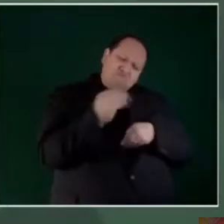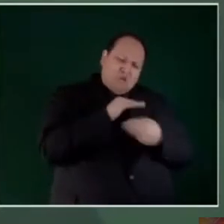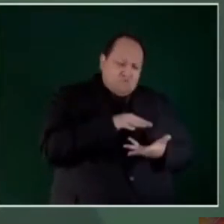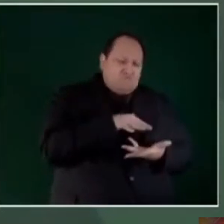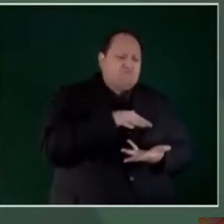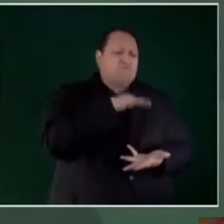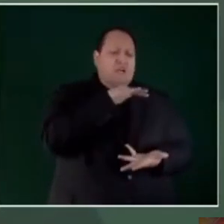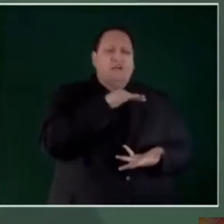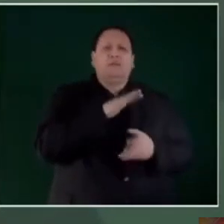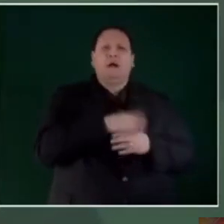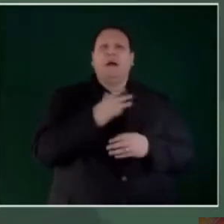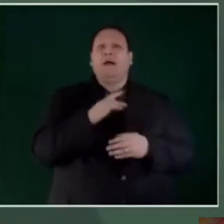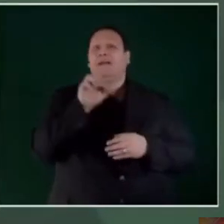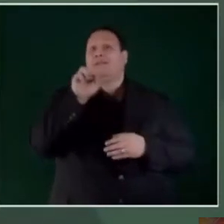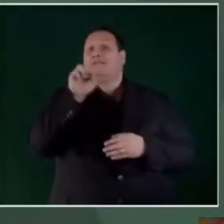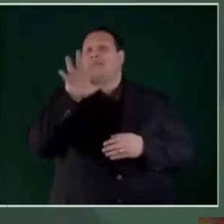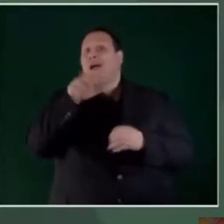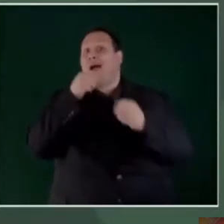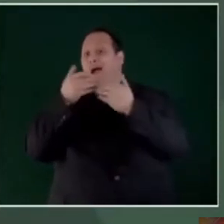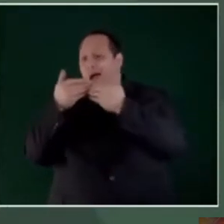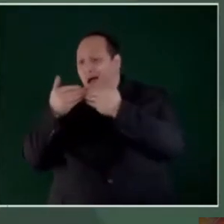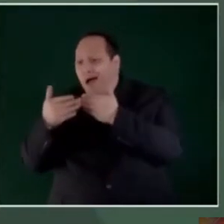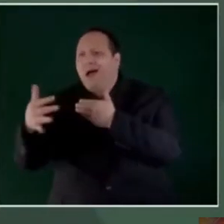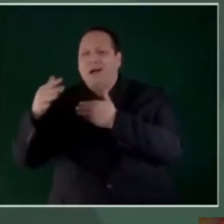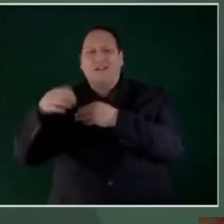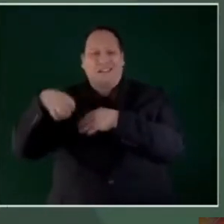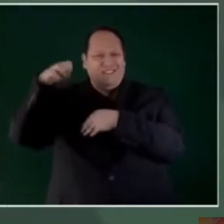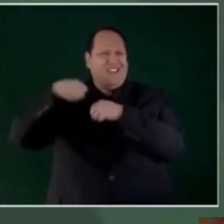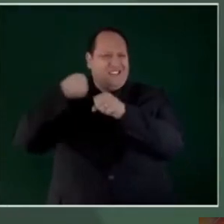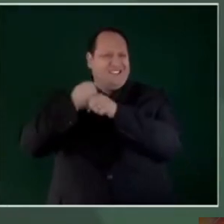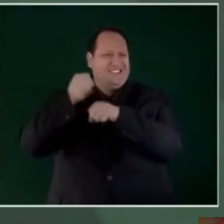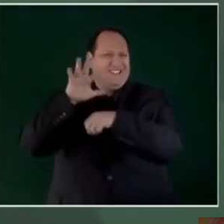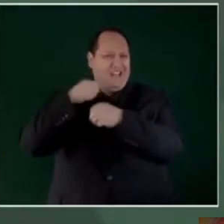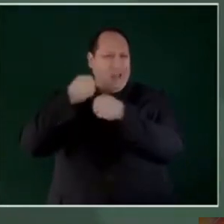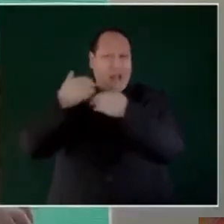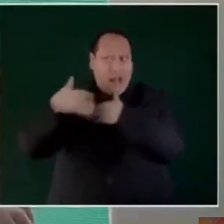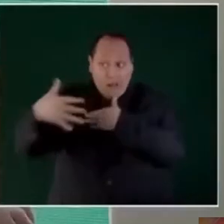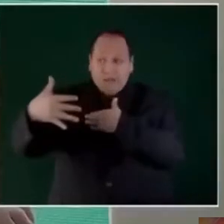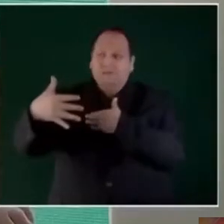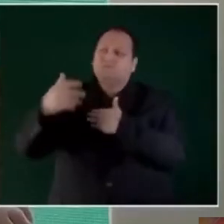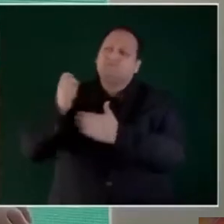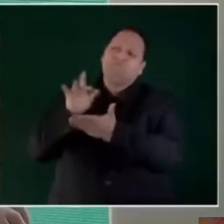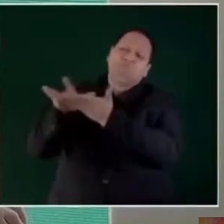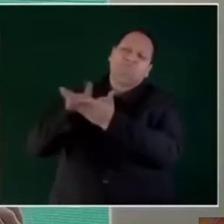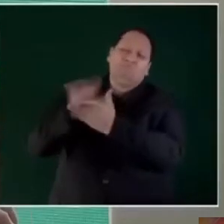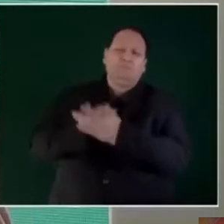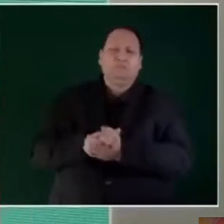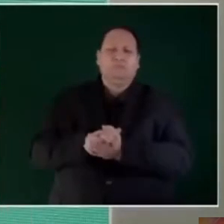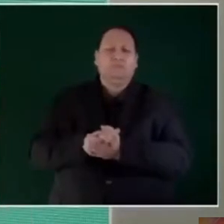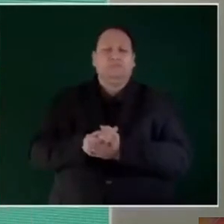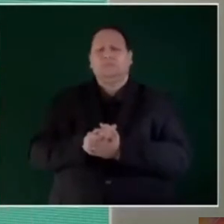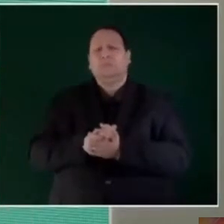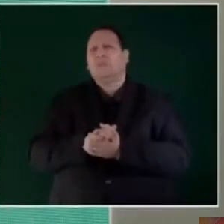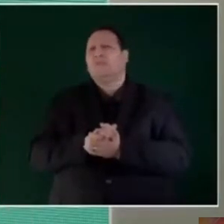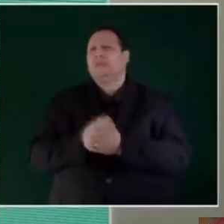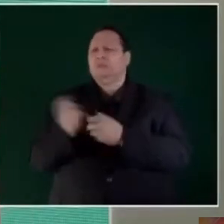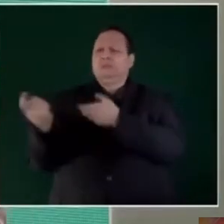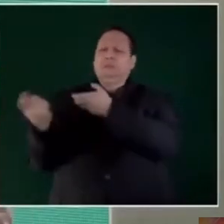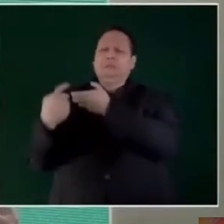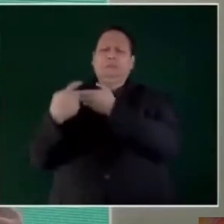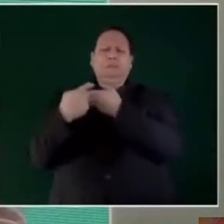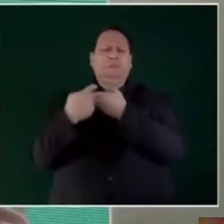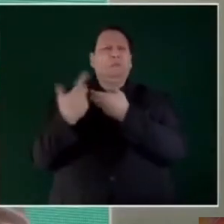porque ahora es a partir de los 65 años y se están incorporando alrededor de